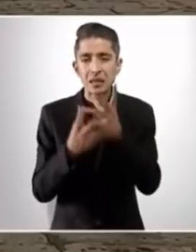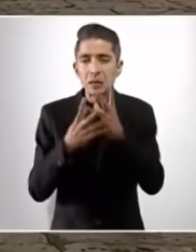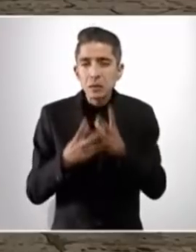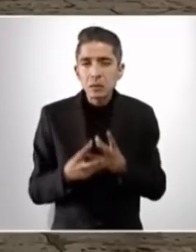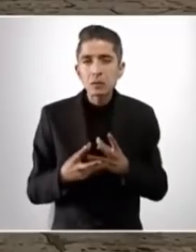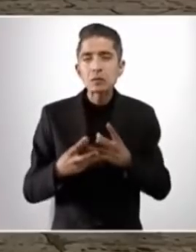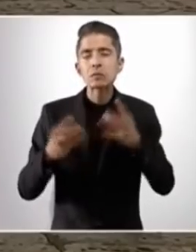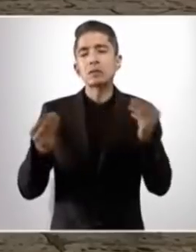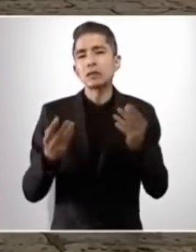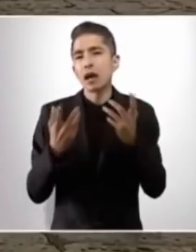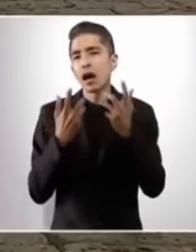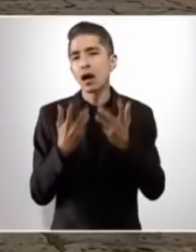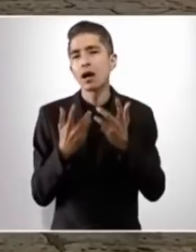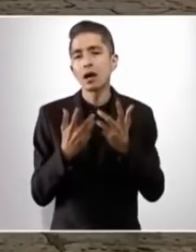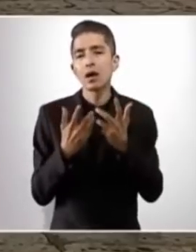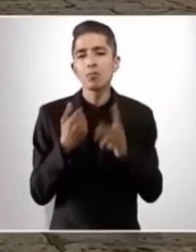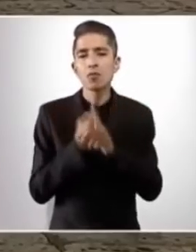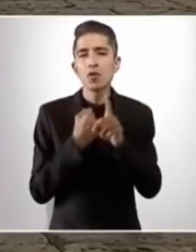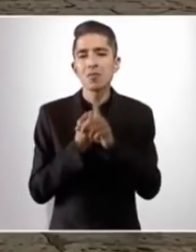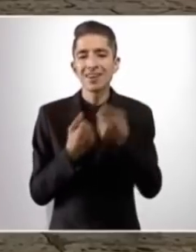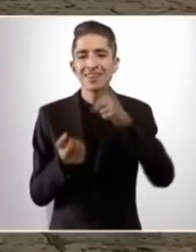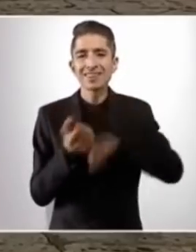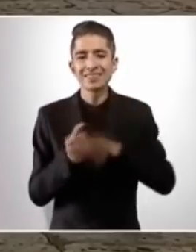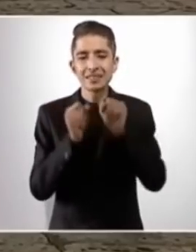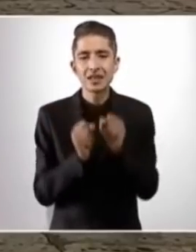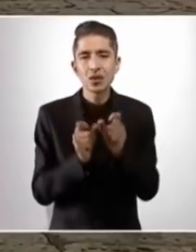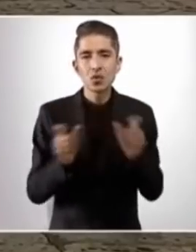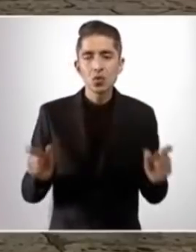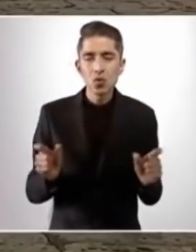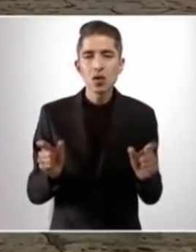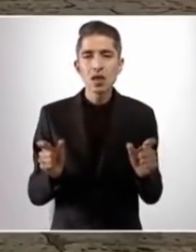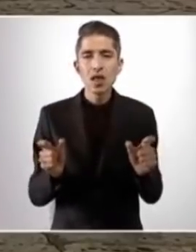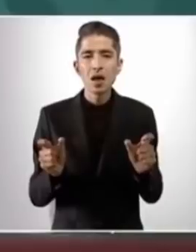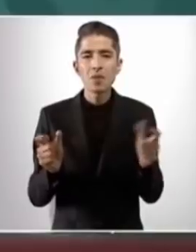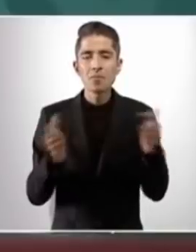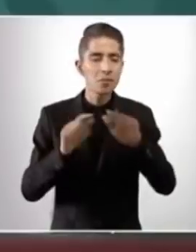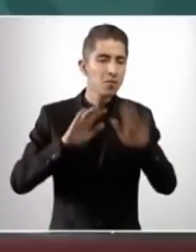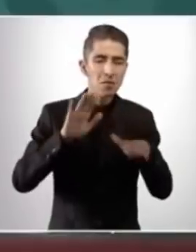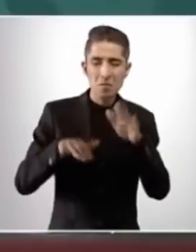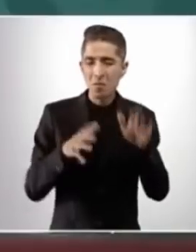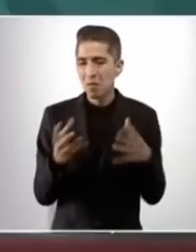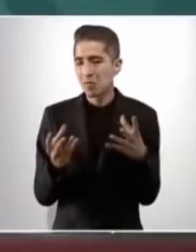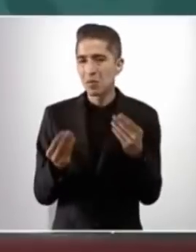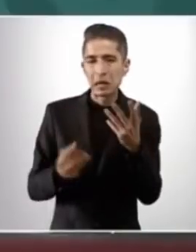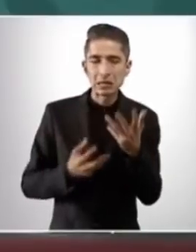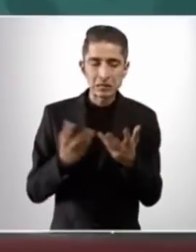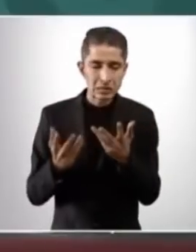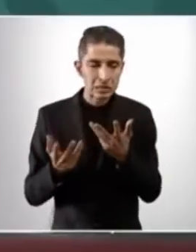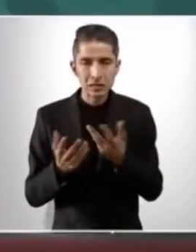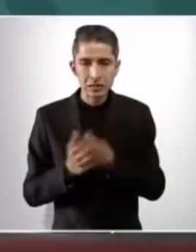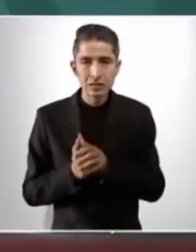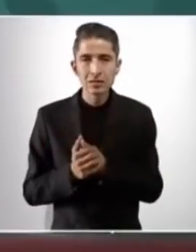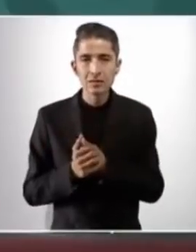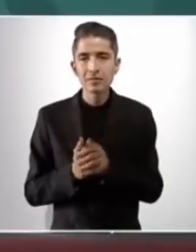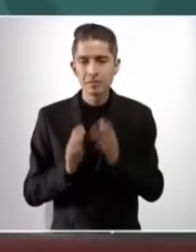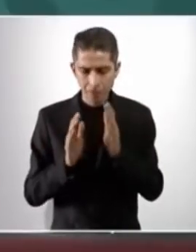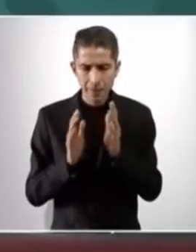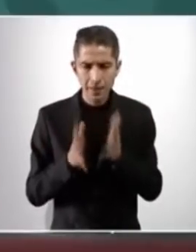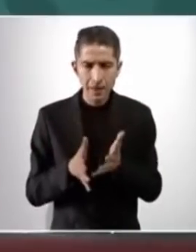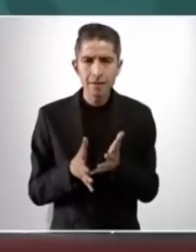inseguridad y de la violencia. Ya lo